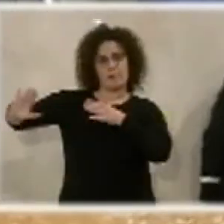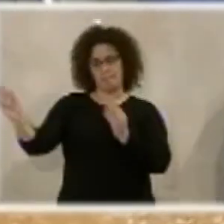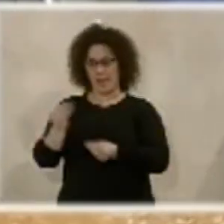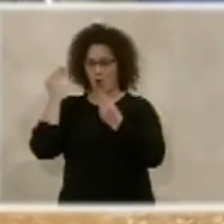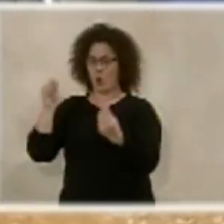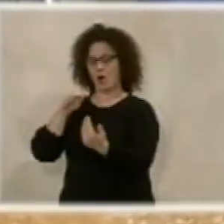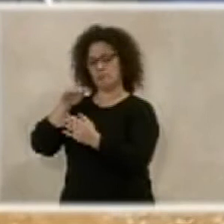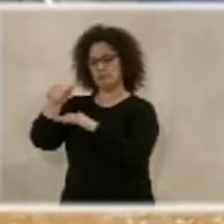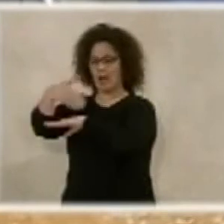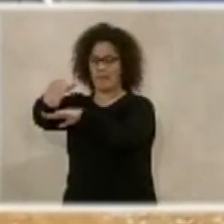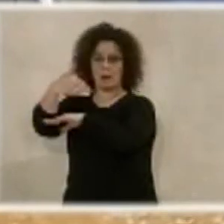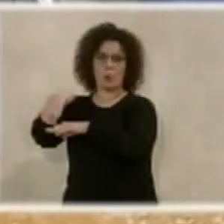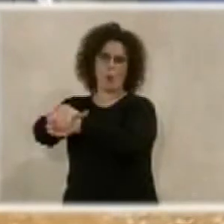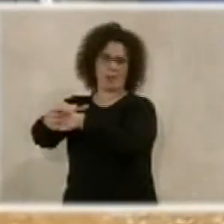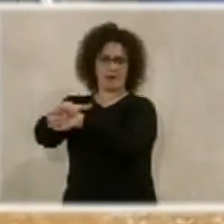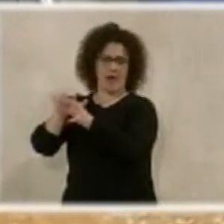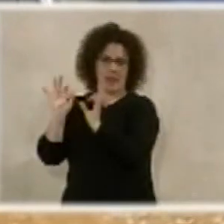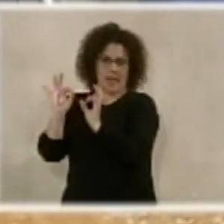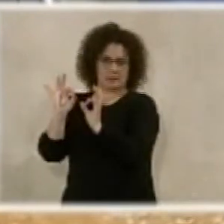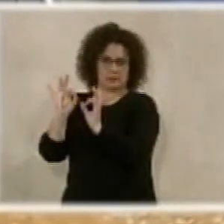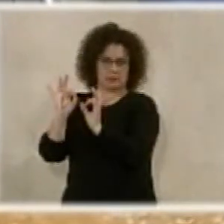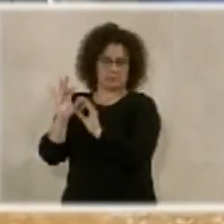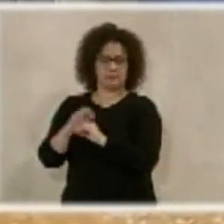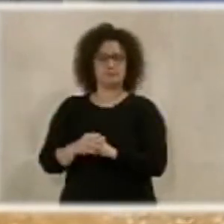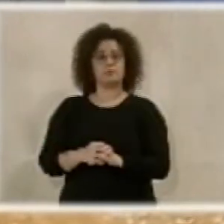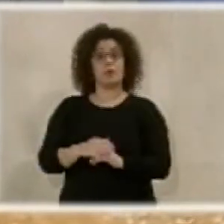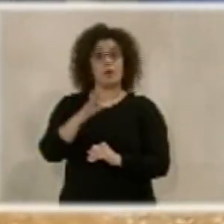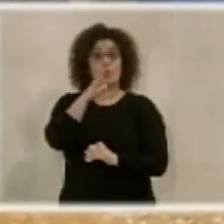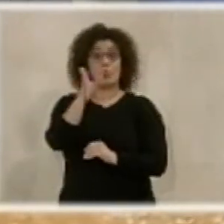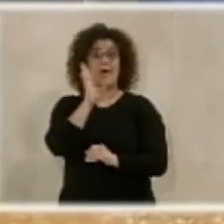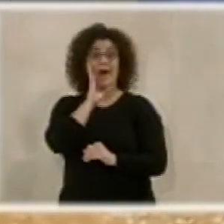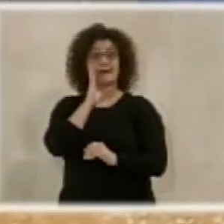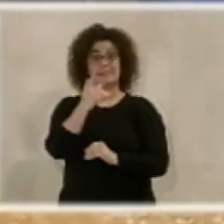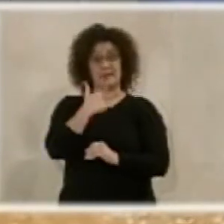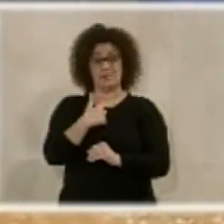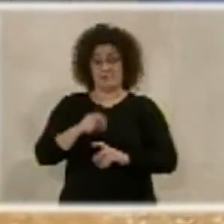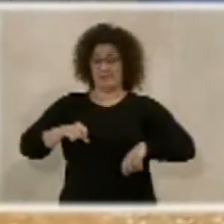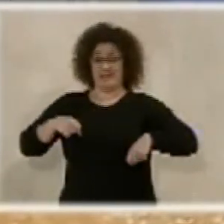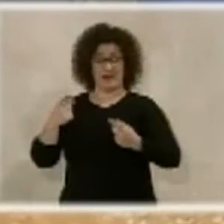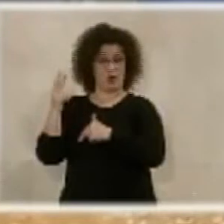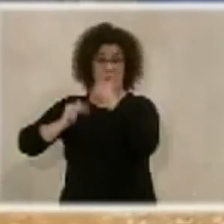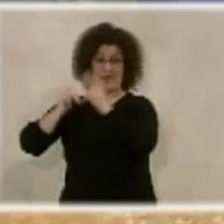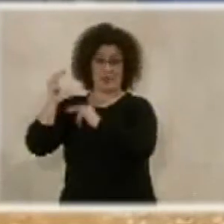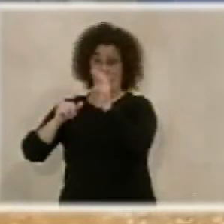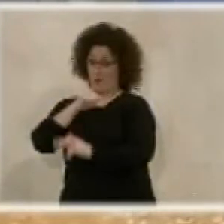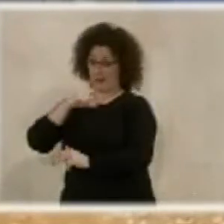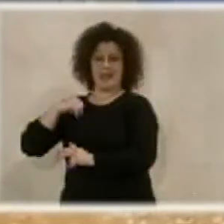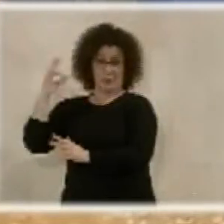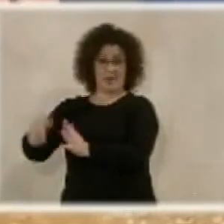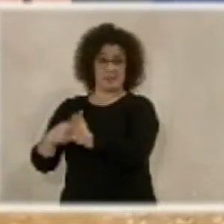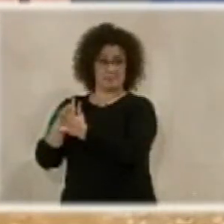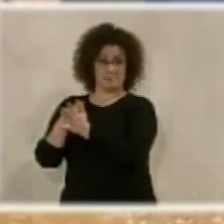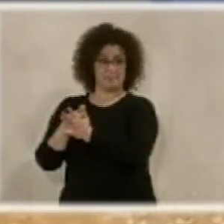caminos municipales, que es lo que jurídicamente lo son. Porque, como decía, los gastos de urbanización tienen que acometerlos los propietarios.